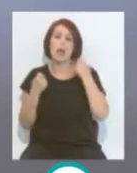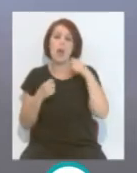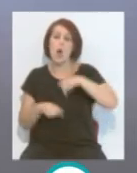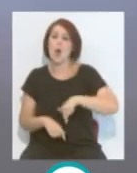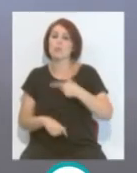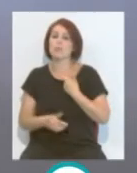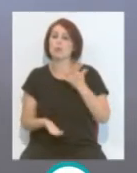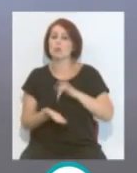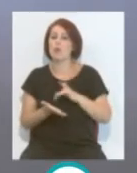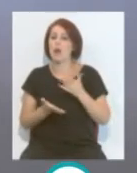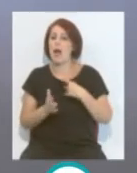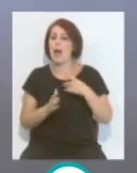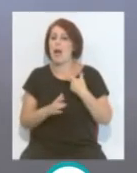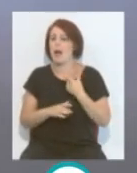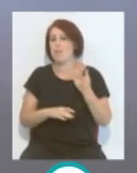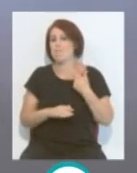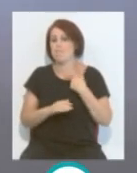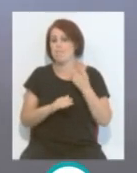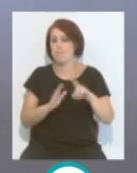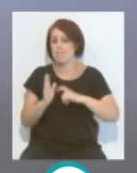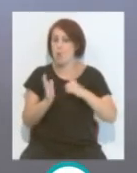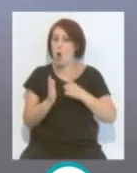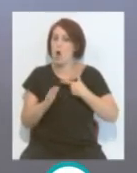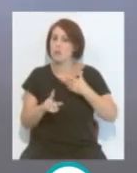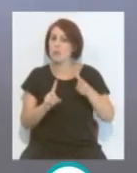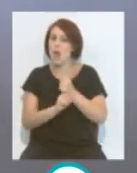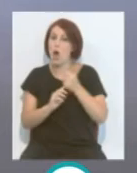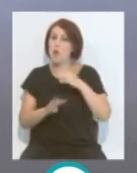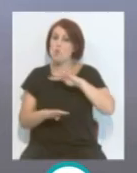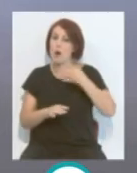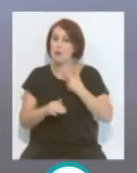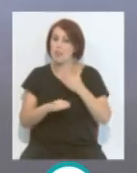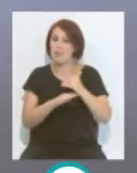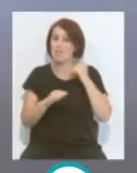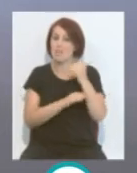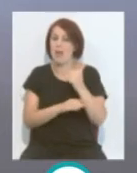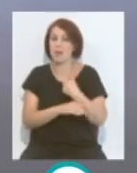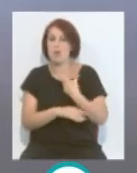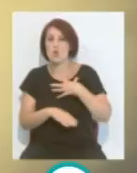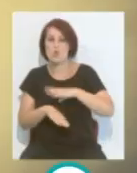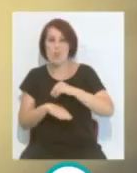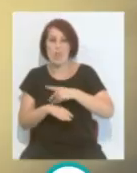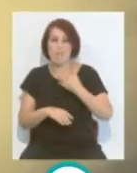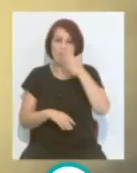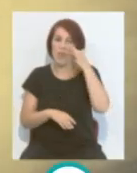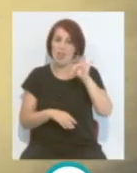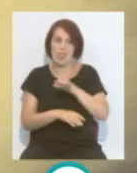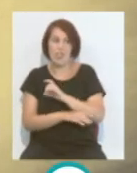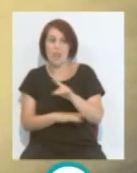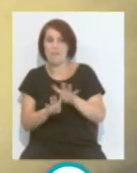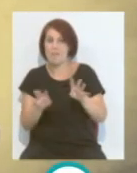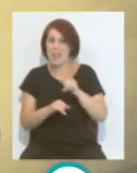de que la absoluta, la mayor, consiguiera el pase a cuartos, para medirse a Suiza, que se cargó a Francia en la tanda de